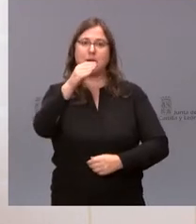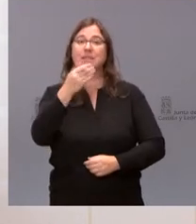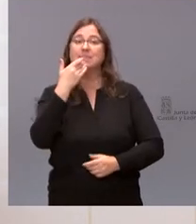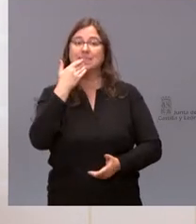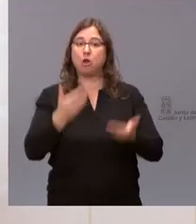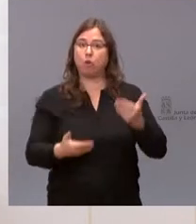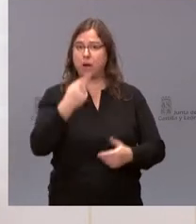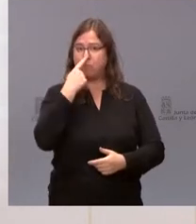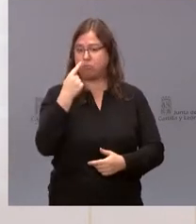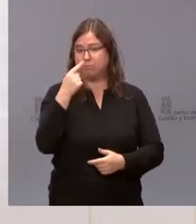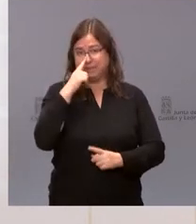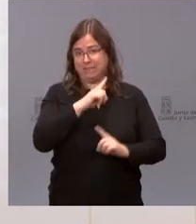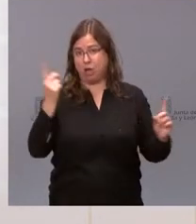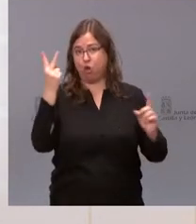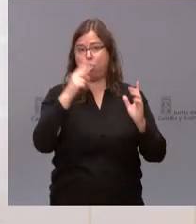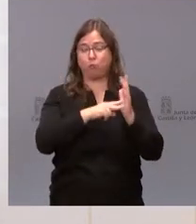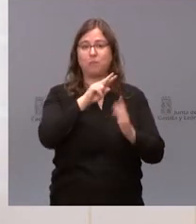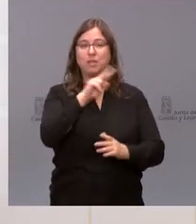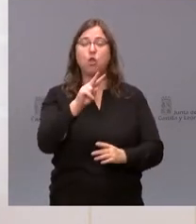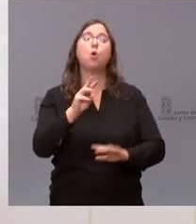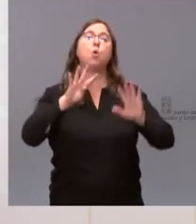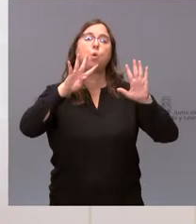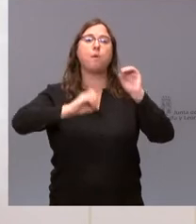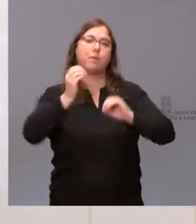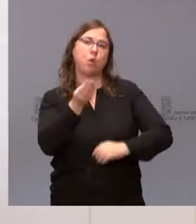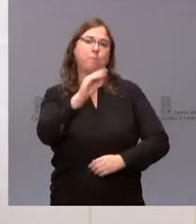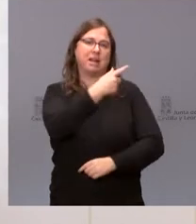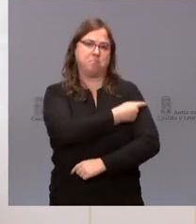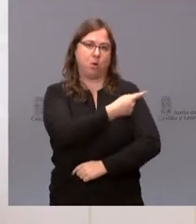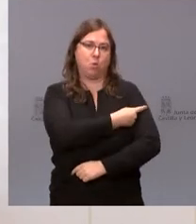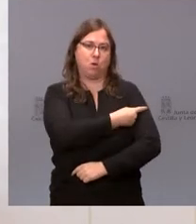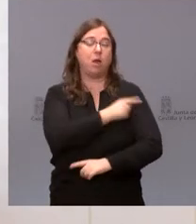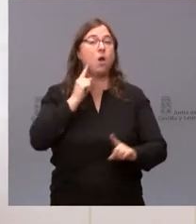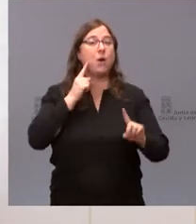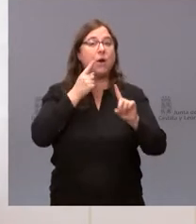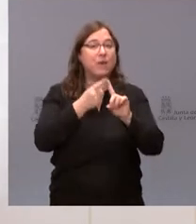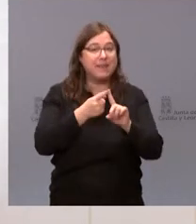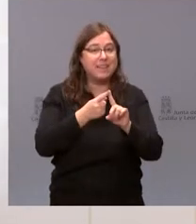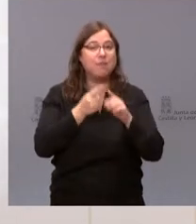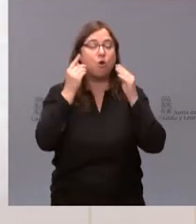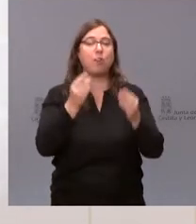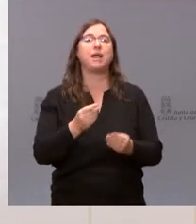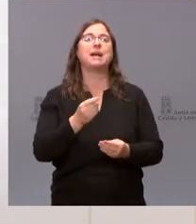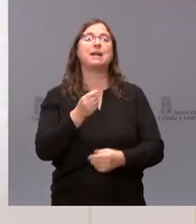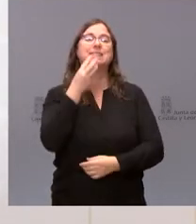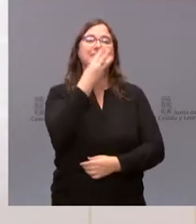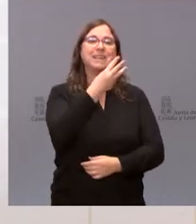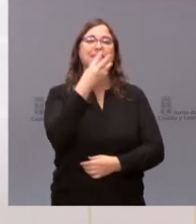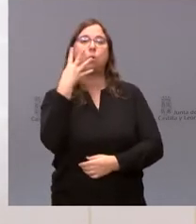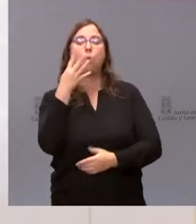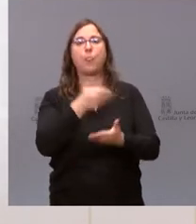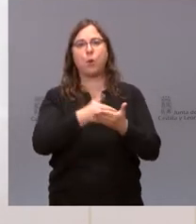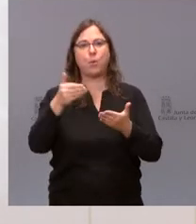2022 del 9% para llegar a un total de 34 millones de euros.